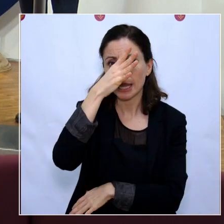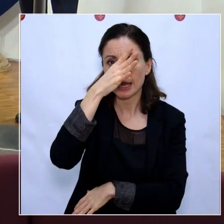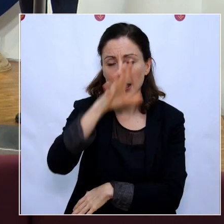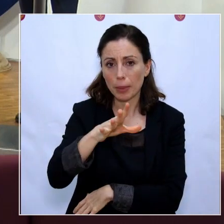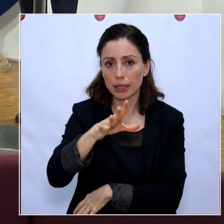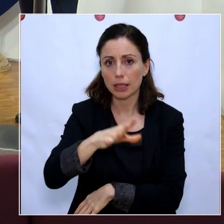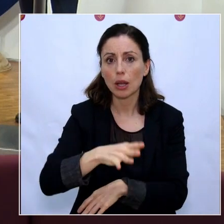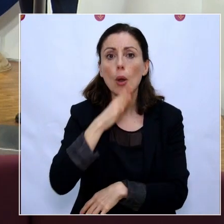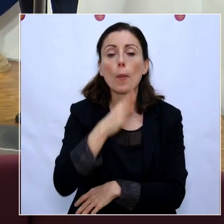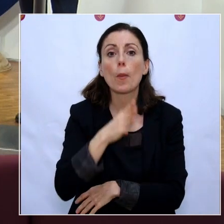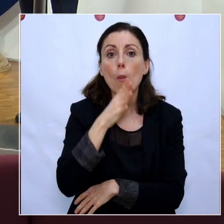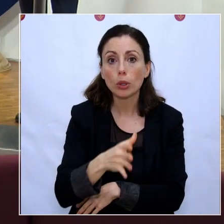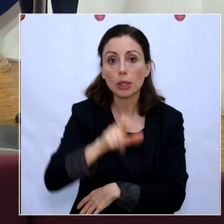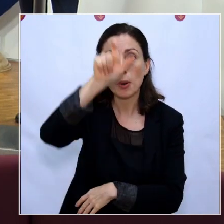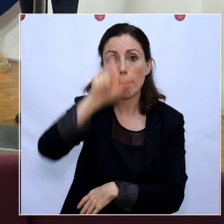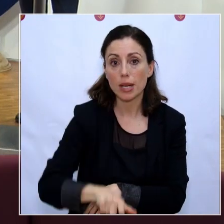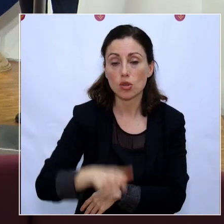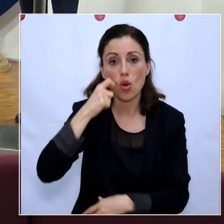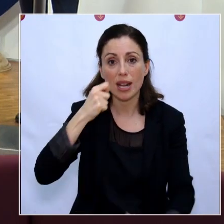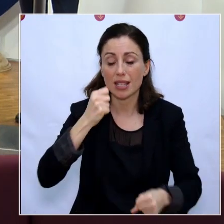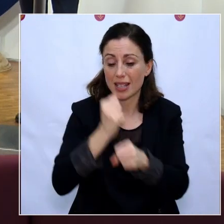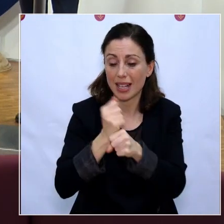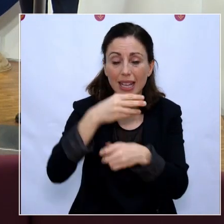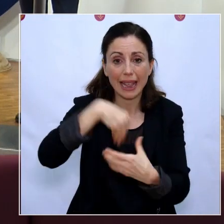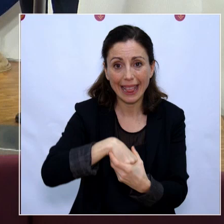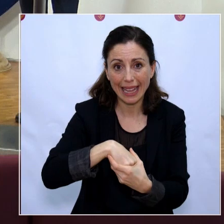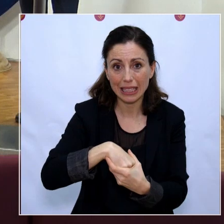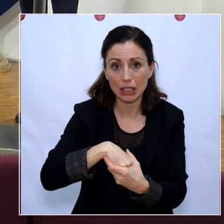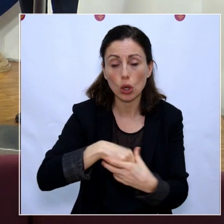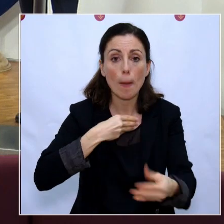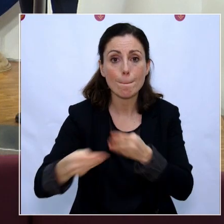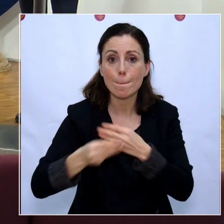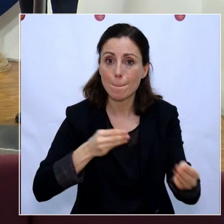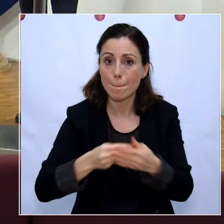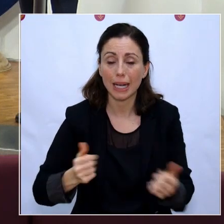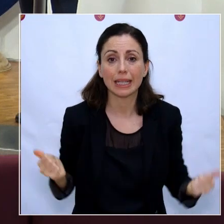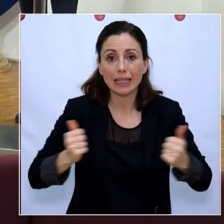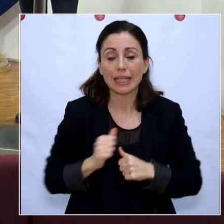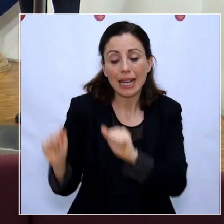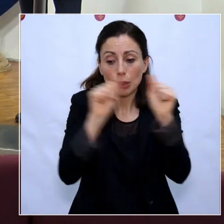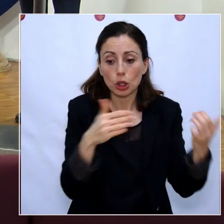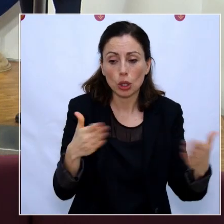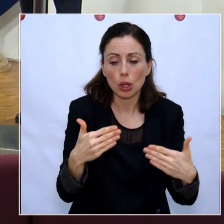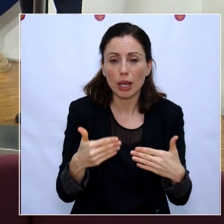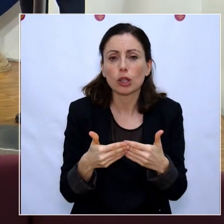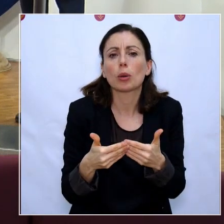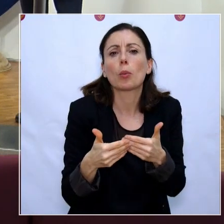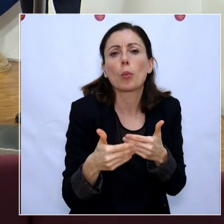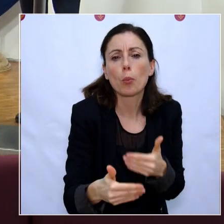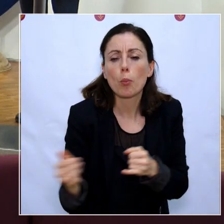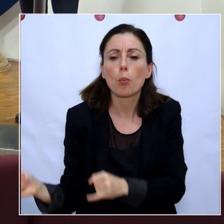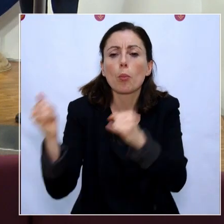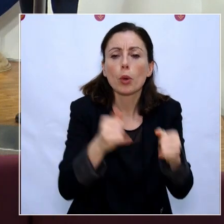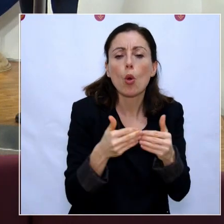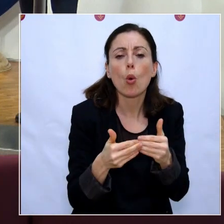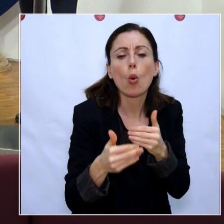que se dote a los sanitarios de material de protección. ¿Cuándo va a contar el personal sanitario de la región de Murcia con los equipos de protección necesarios para luchar contra el COVID